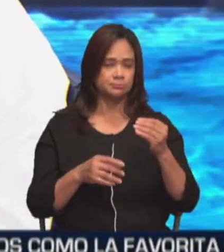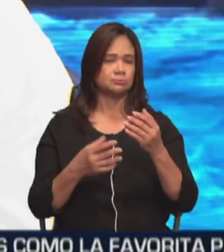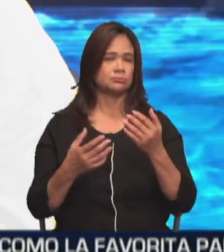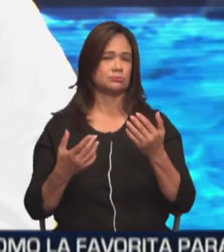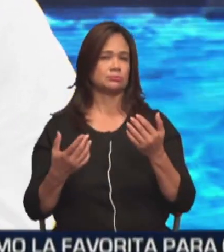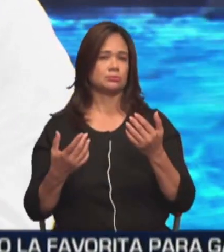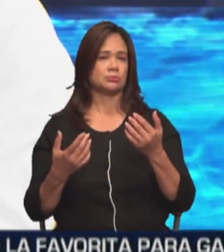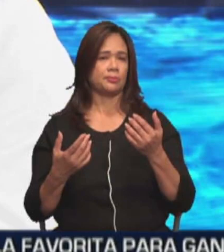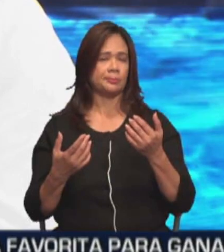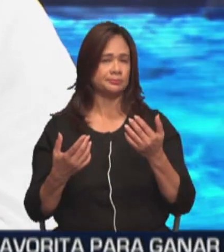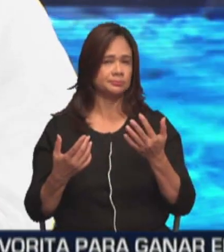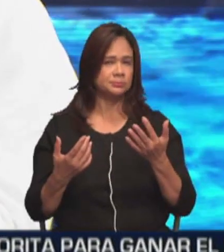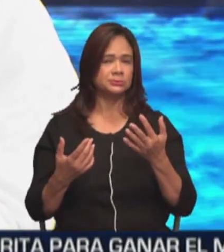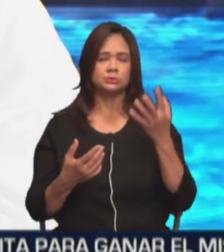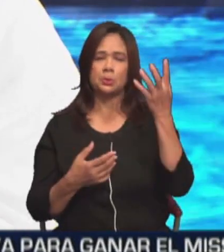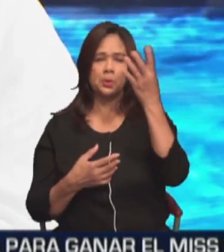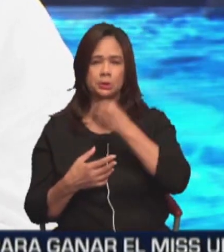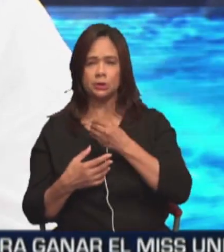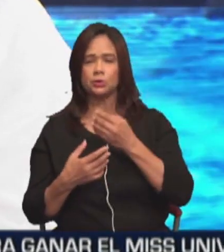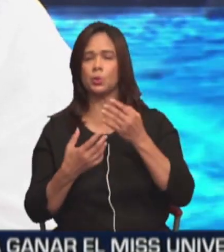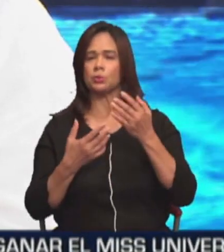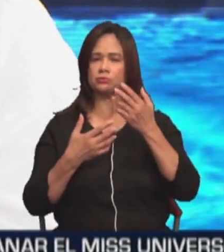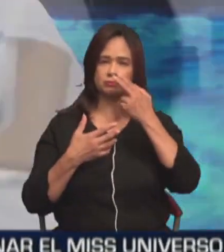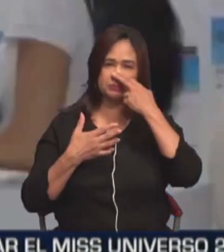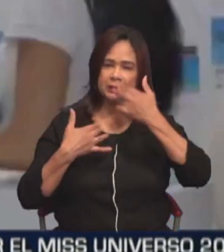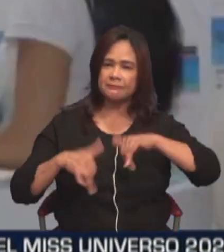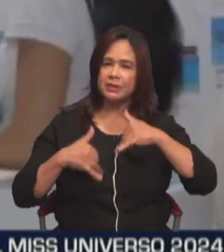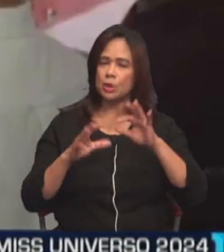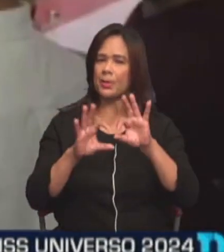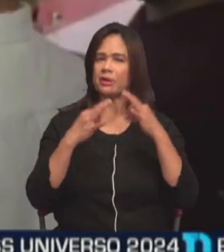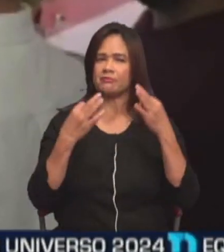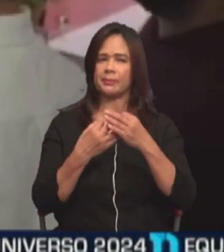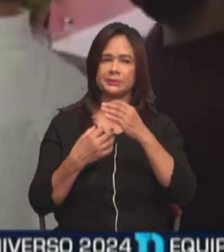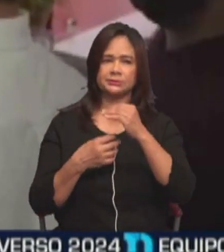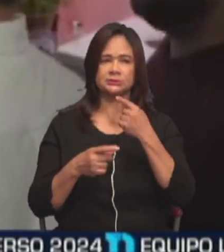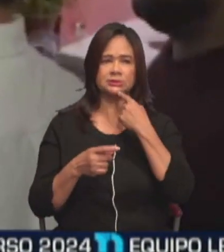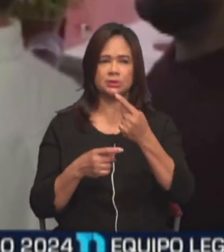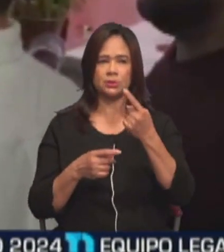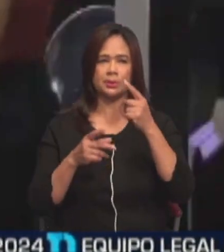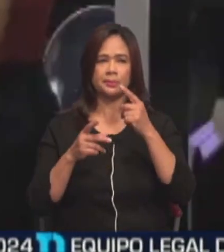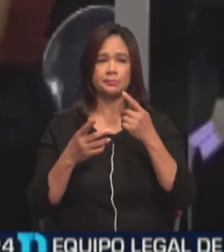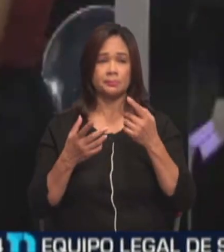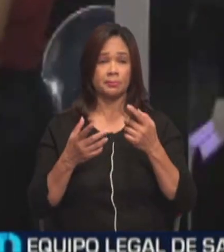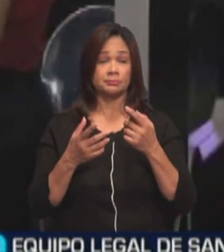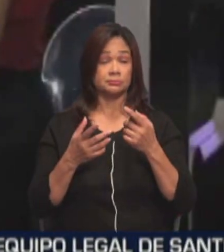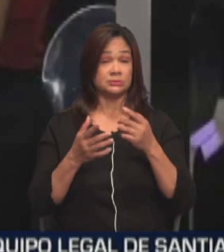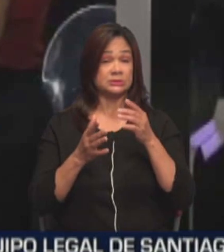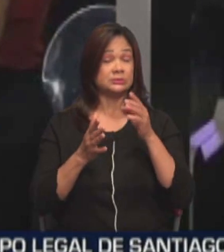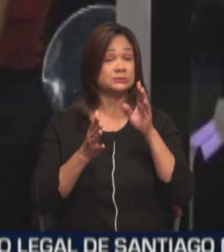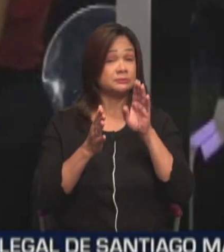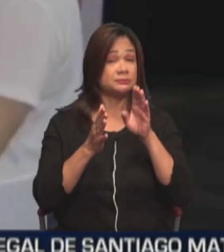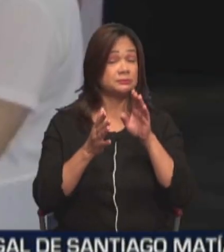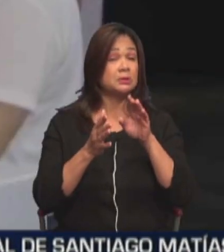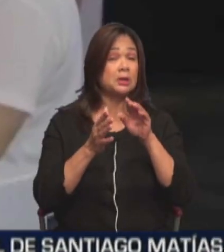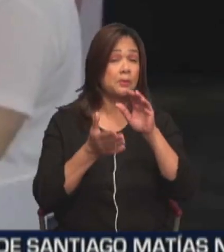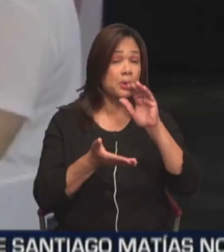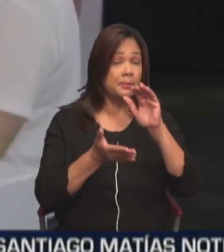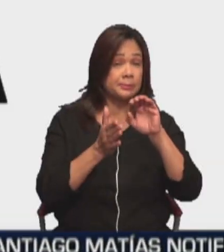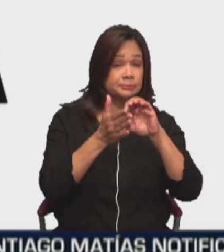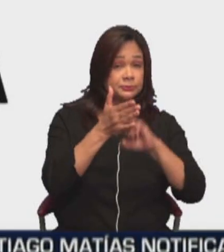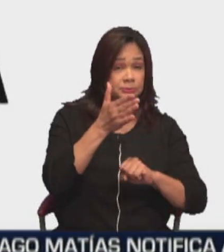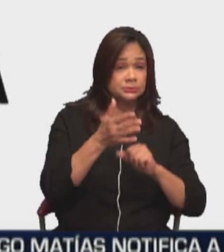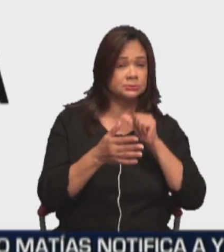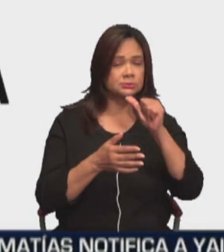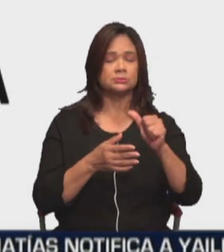no escatimo en que sea bonito, que sea divertido, que le digo a las personas que si de la oferta la encuentran todavía que le pueden bajar un chin, que me